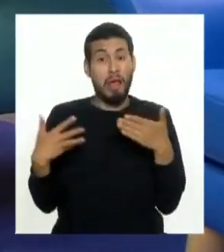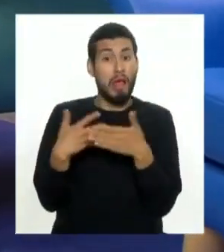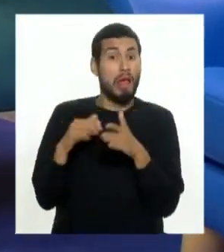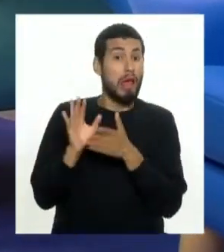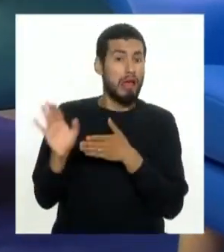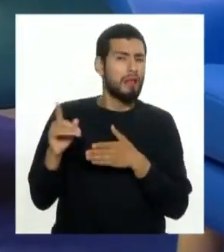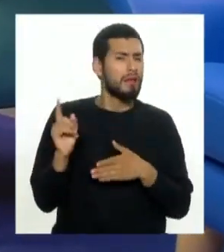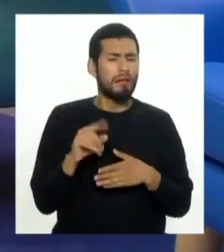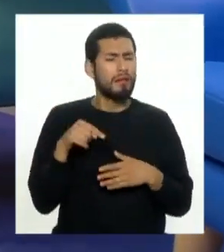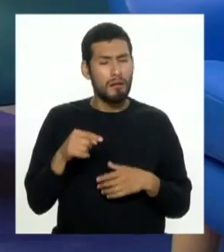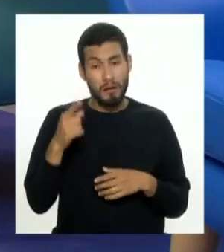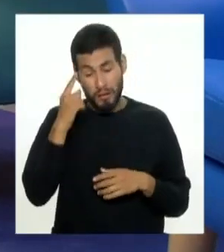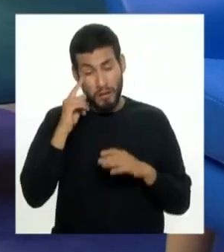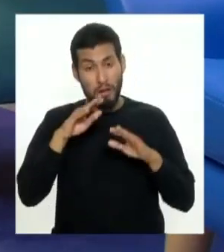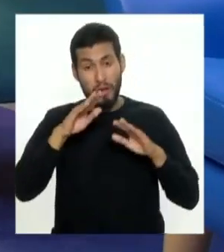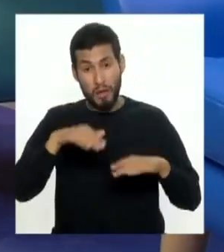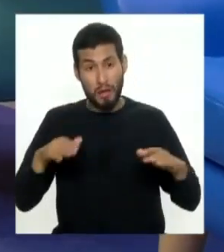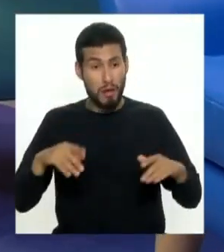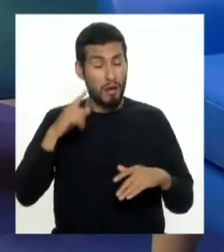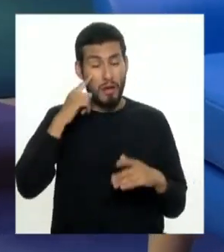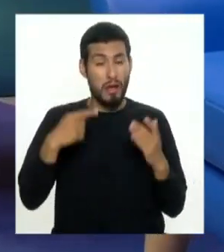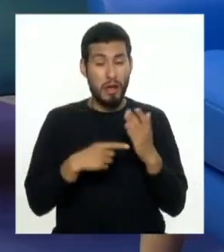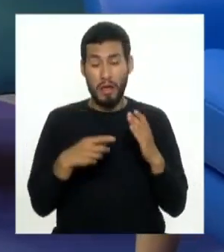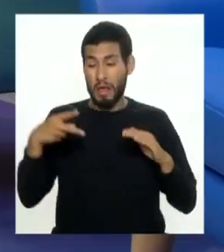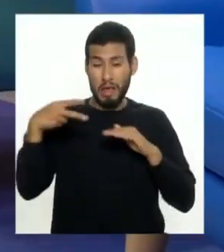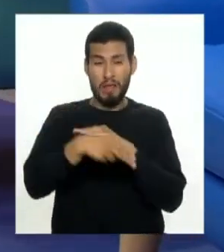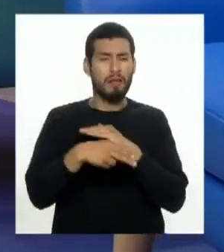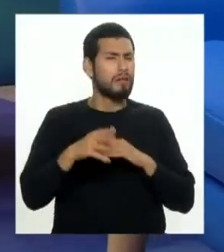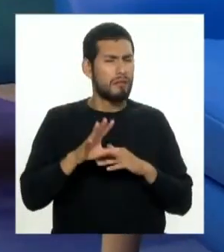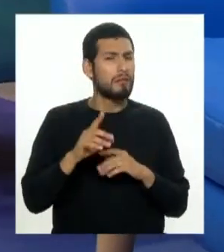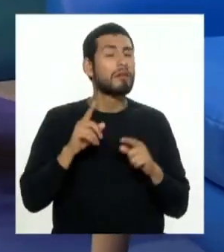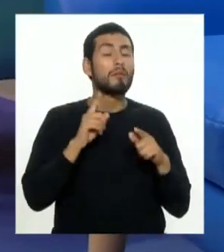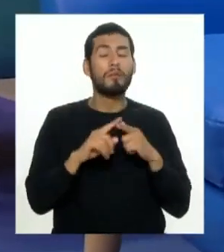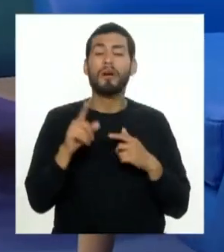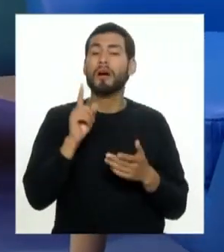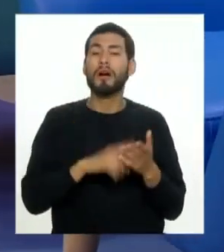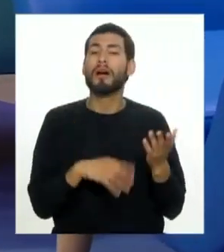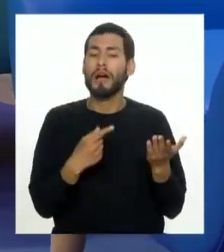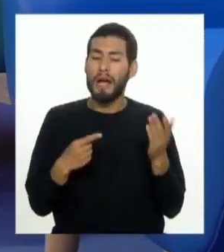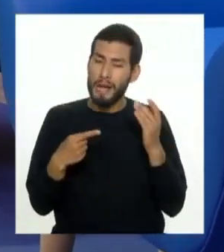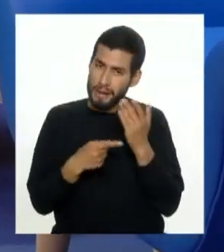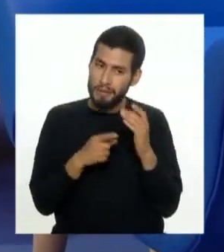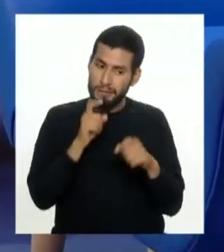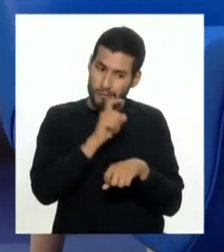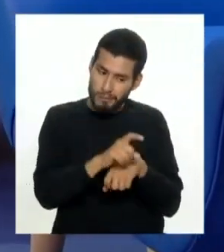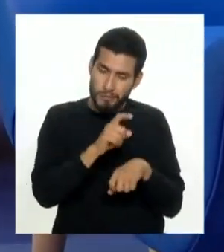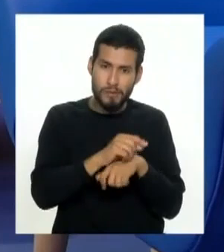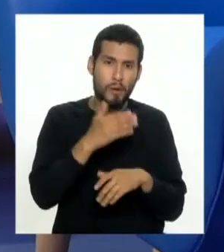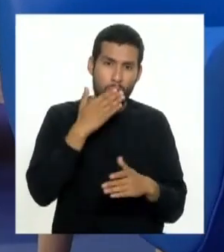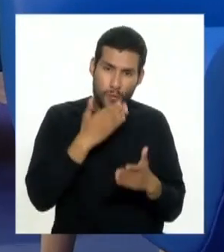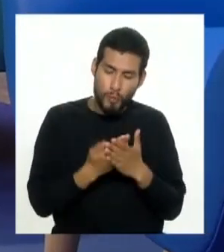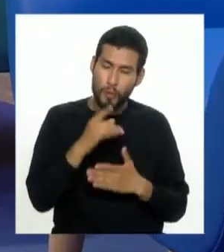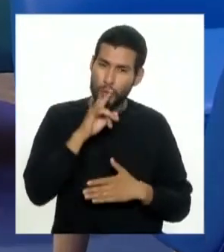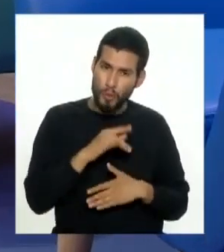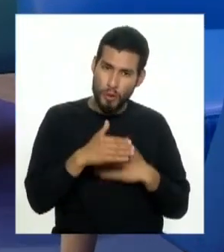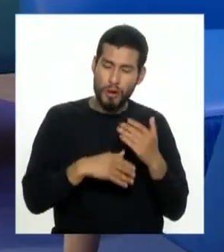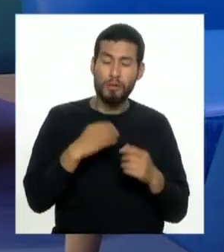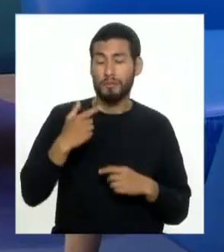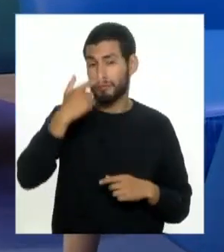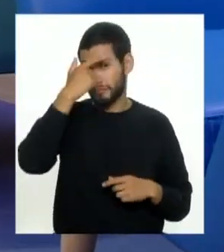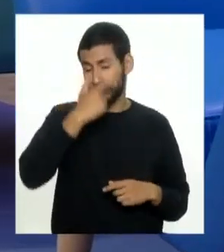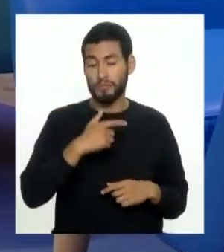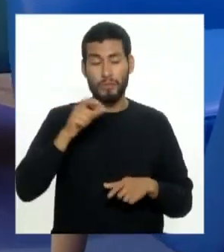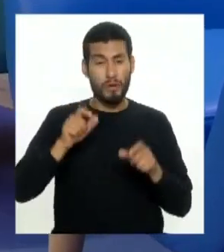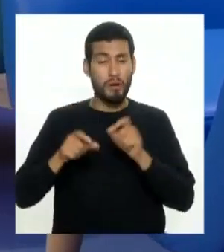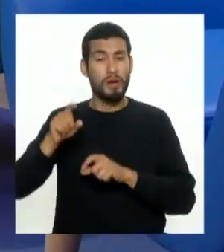queremos apartar a nuestros niños de toda la tecnología pero lo que hay que hacer es enseñarles a utilizar la tecnología porque el ser humano